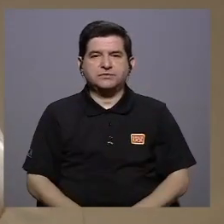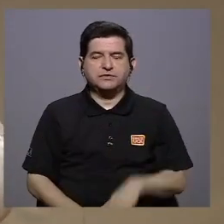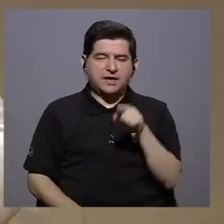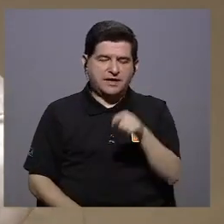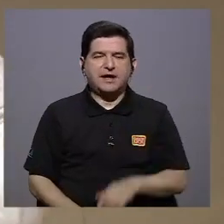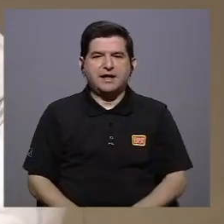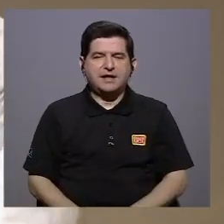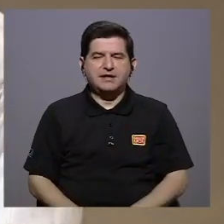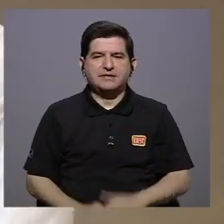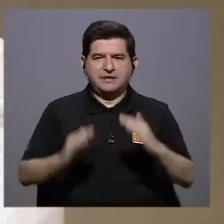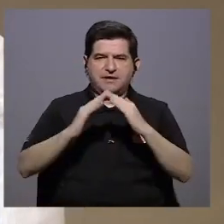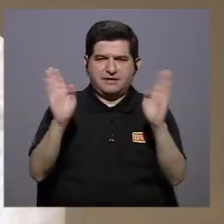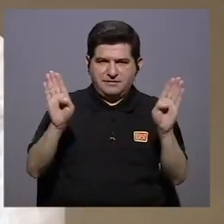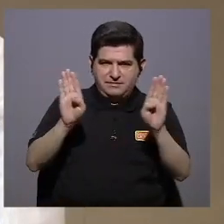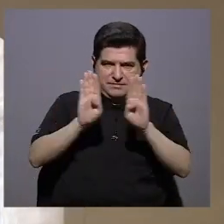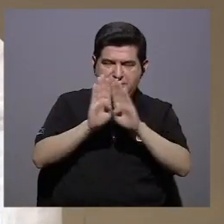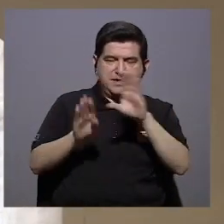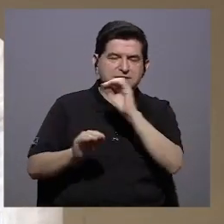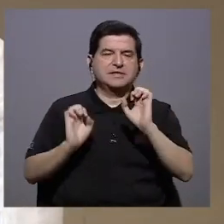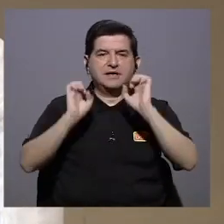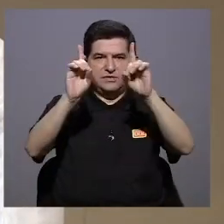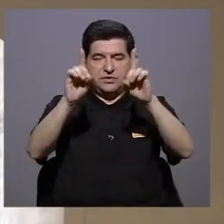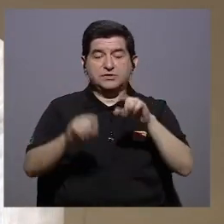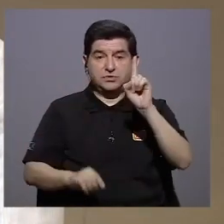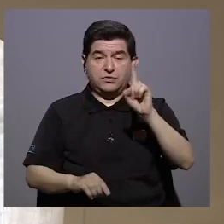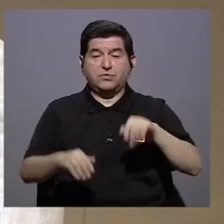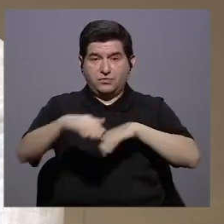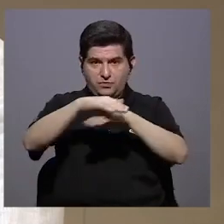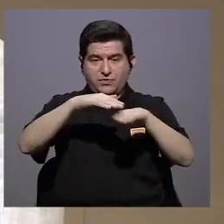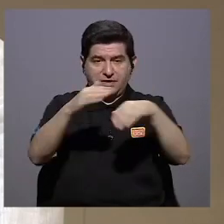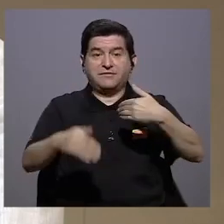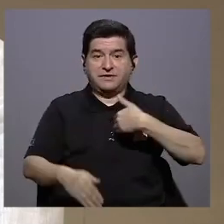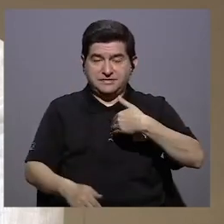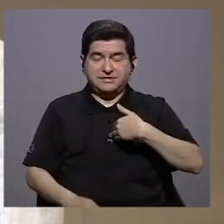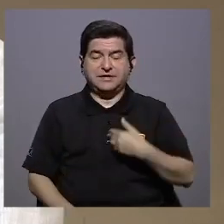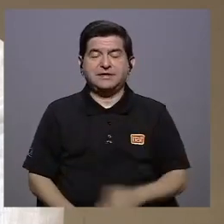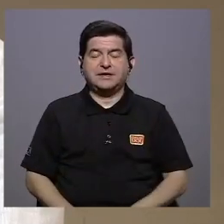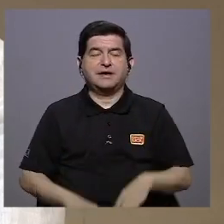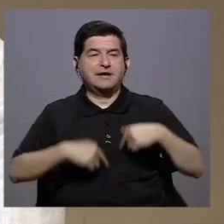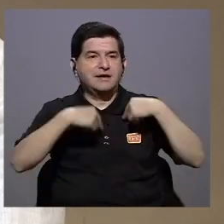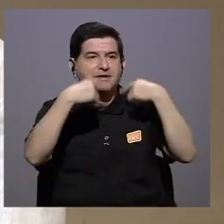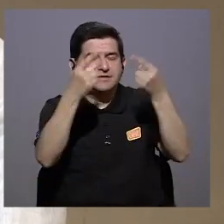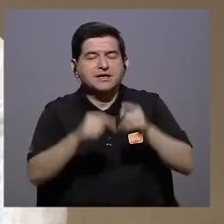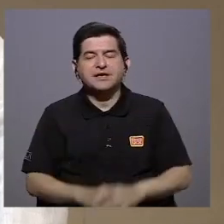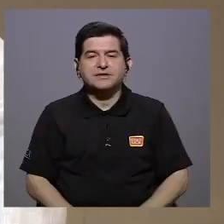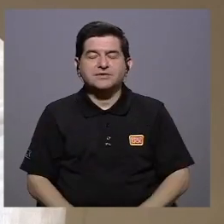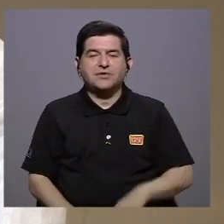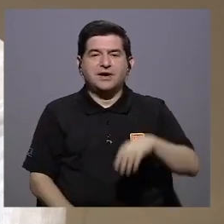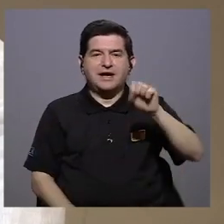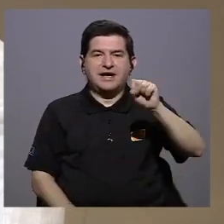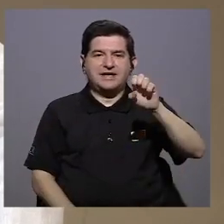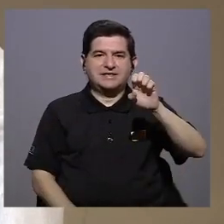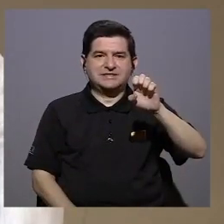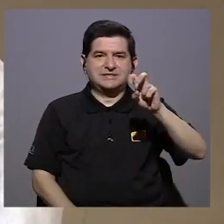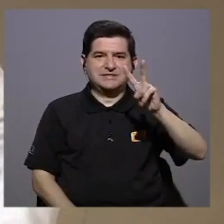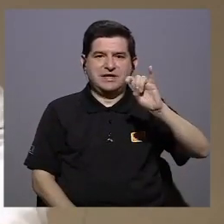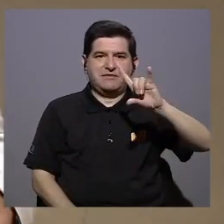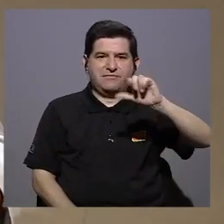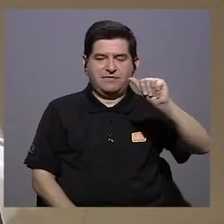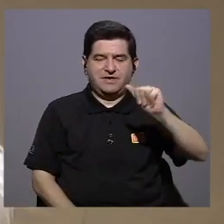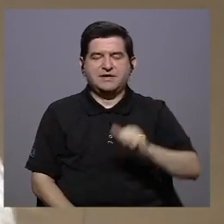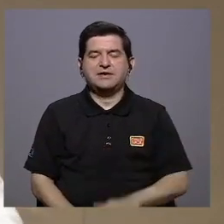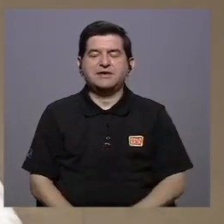confinamiento y la educación. Para eso tenemos un referente y viajamos hasta la ciudad de Sevilla en España para